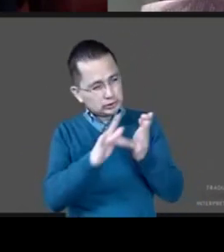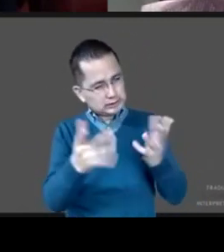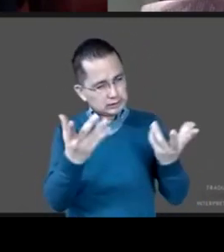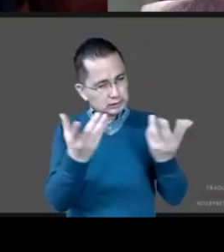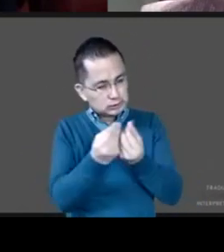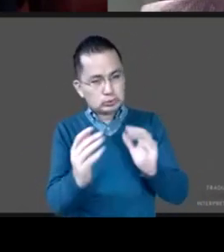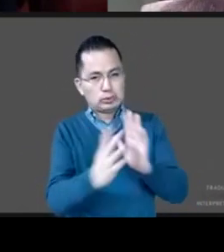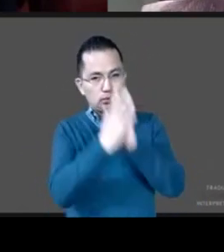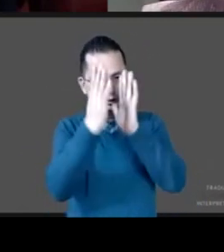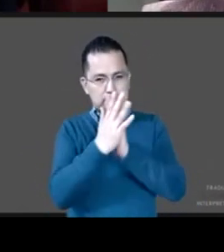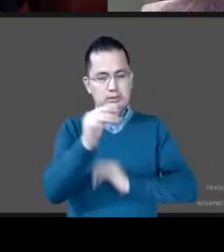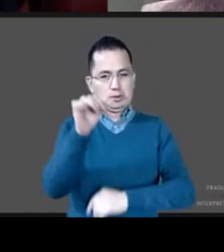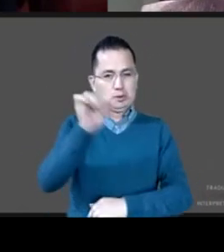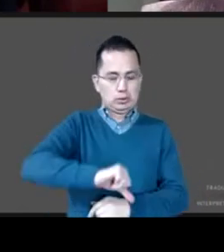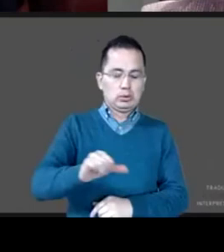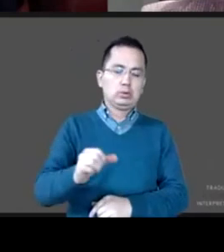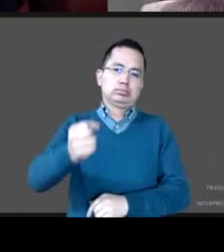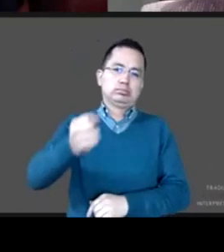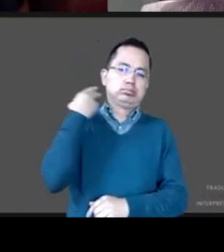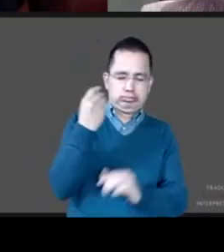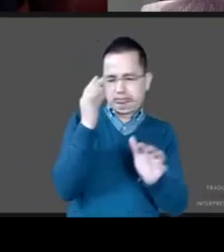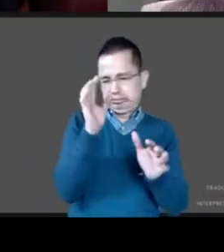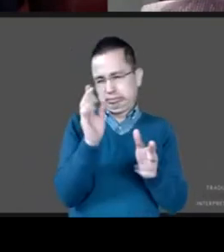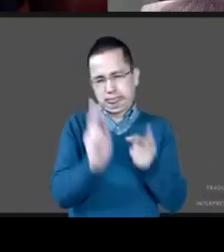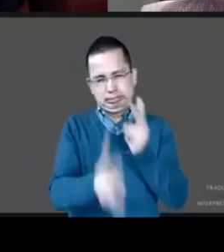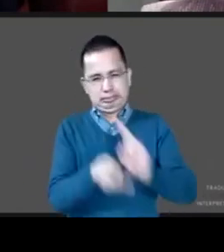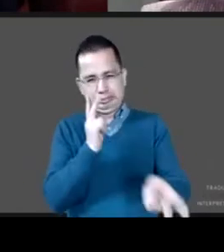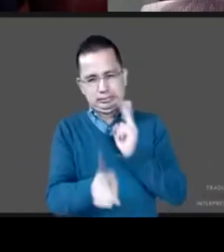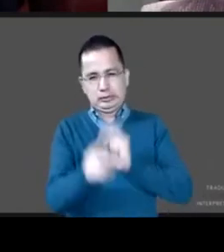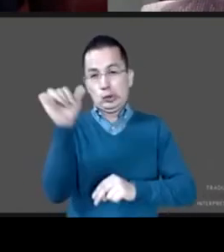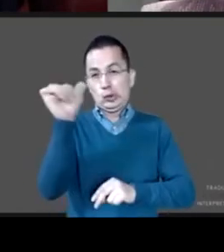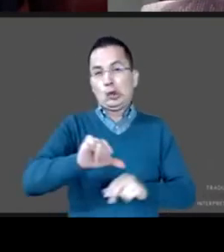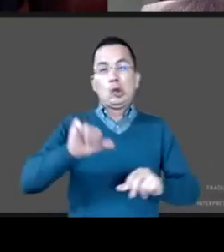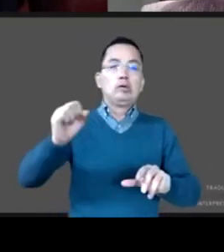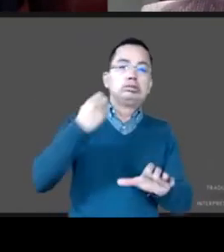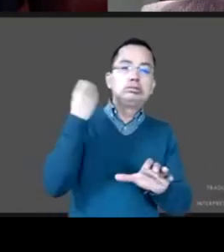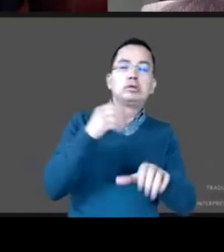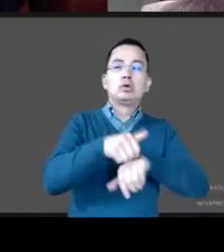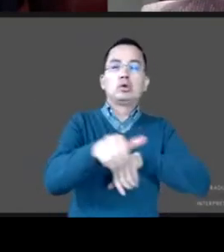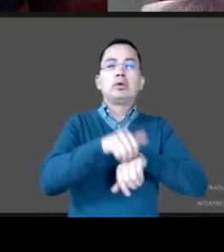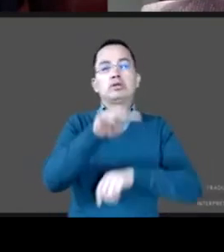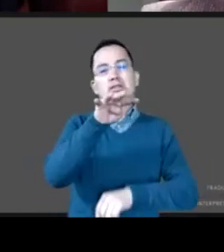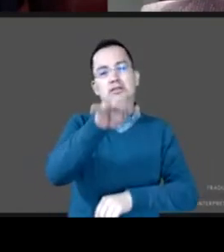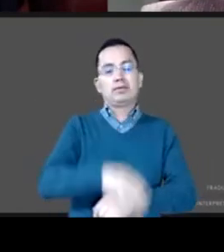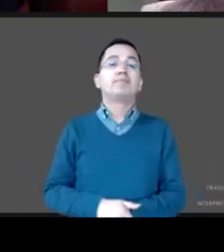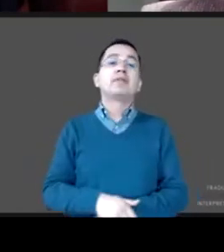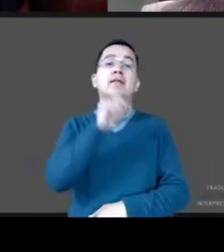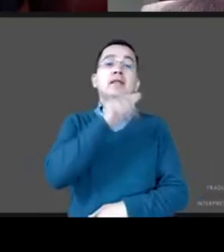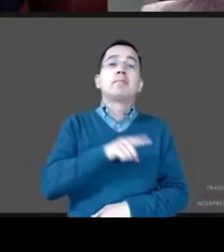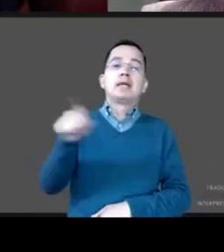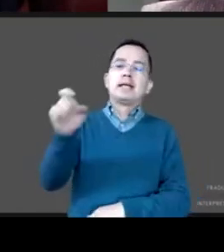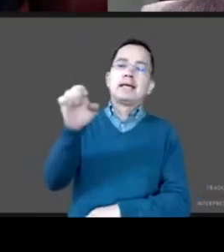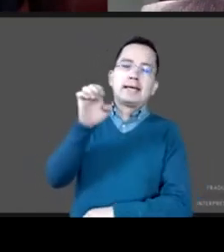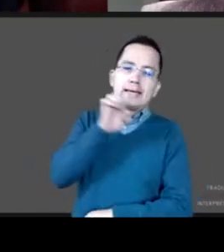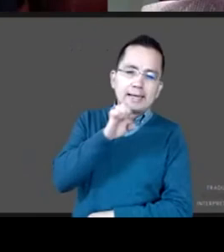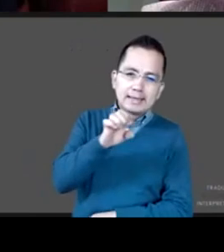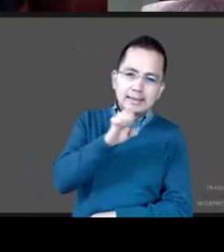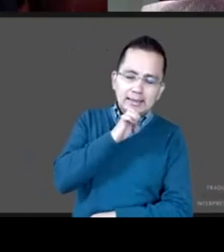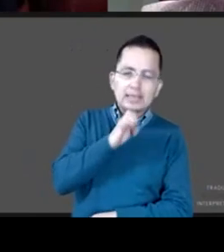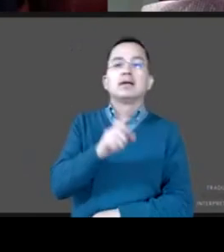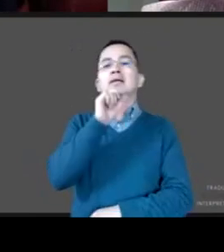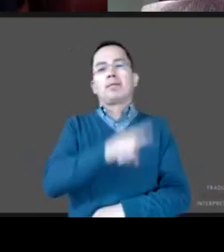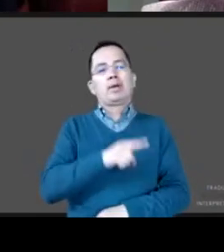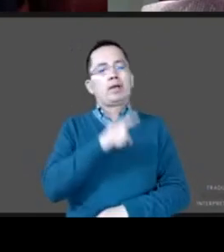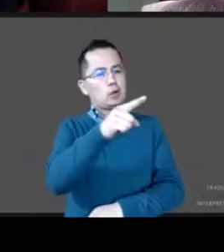conversatorio número 19. Lo mismo que a Erika Ordóñez y a Noé Romero, que nos ayudaron con la